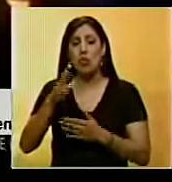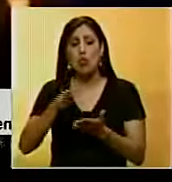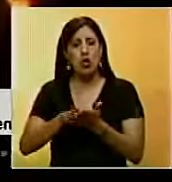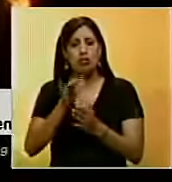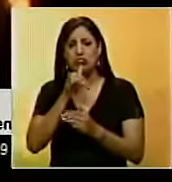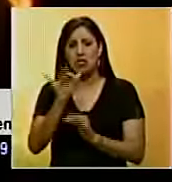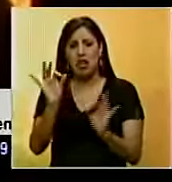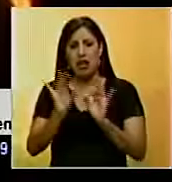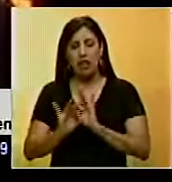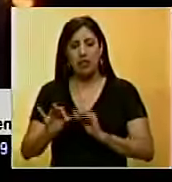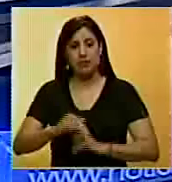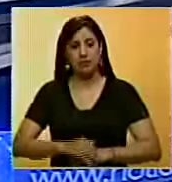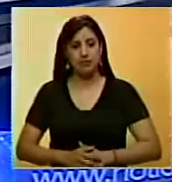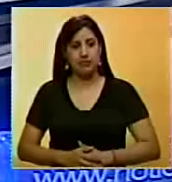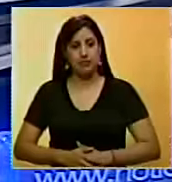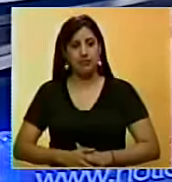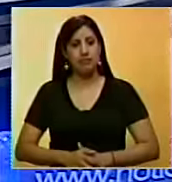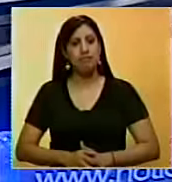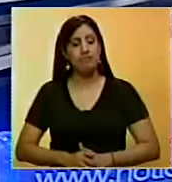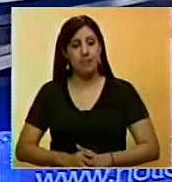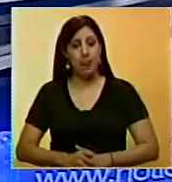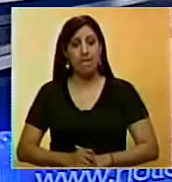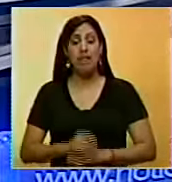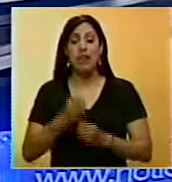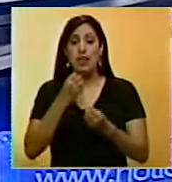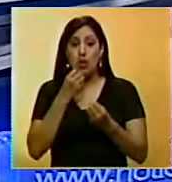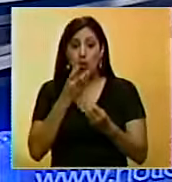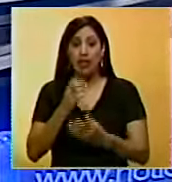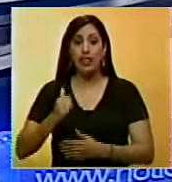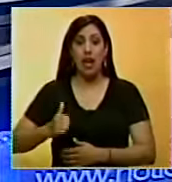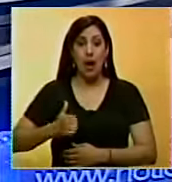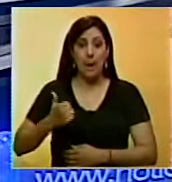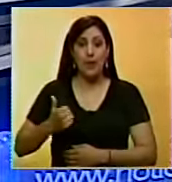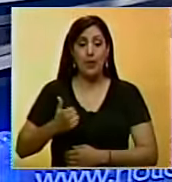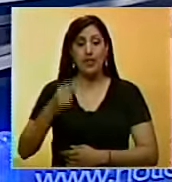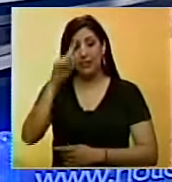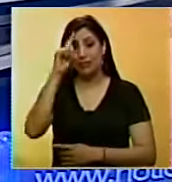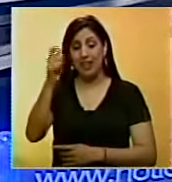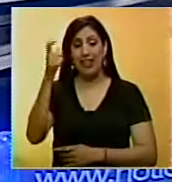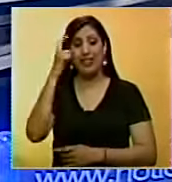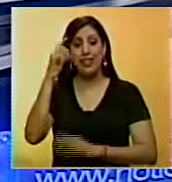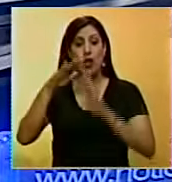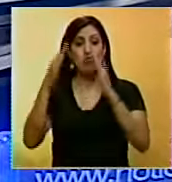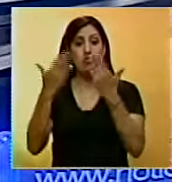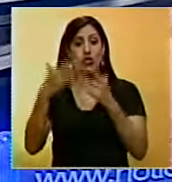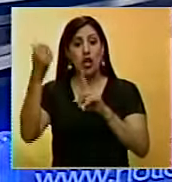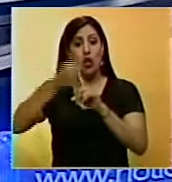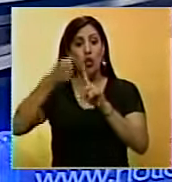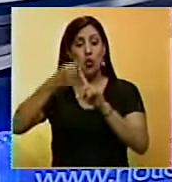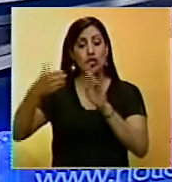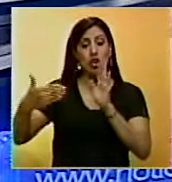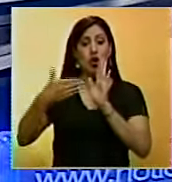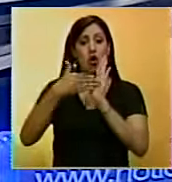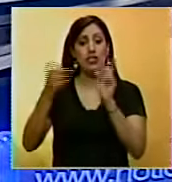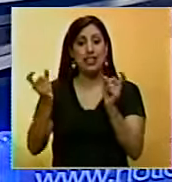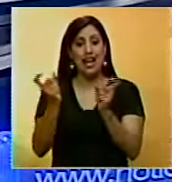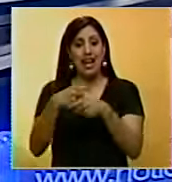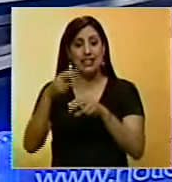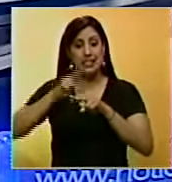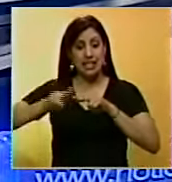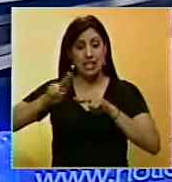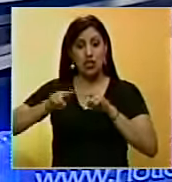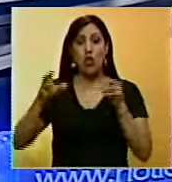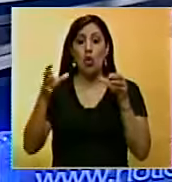víctimas fatales. Bien, y como ya comentábamos a propósito de la conmemoración del Día Mundial de la Lucha contra el Cáncer Infantil,